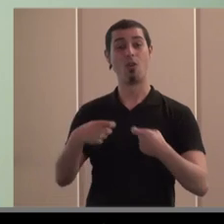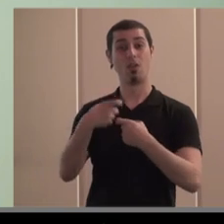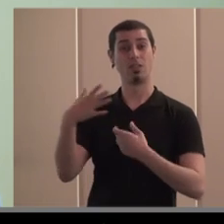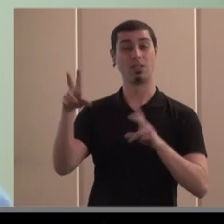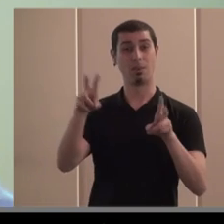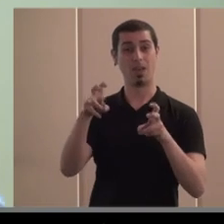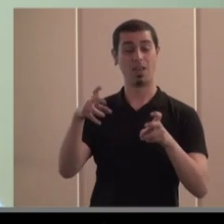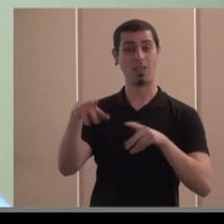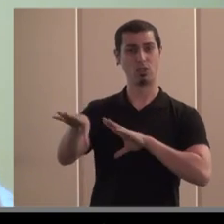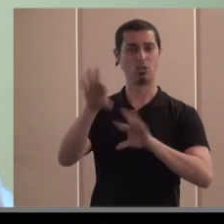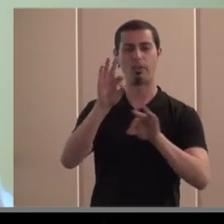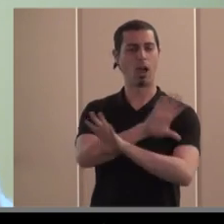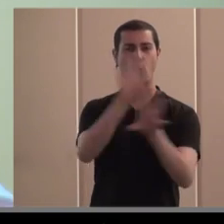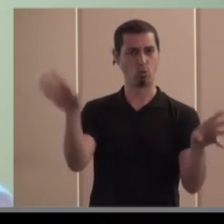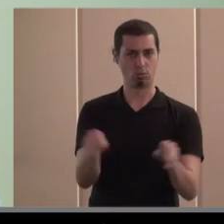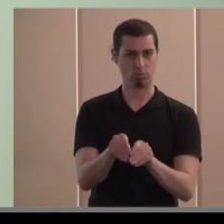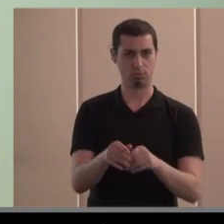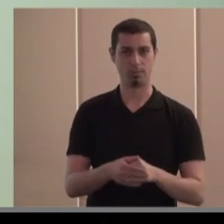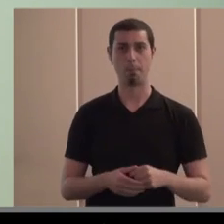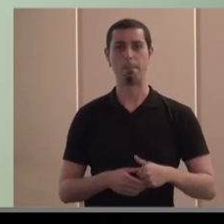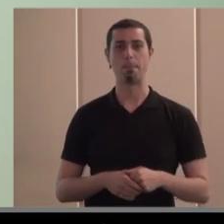decisiones conclusión pues